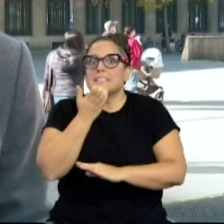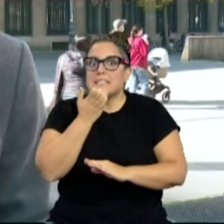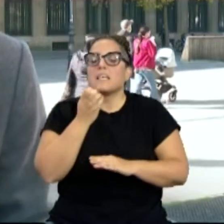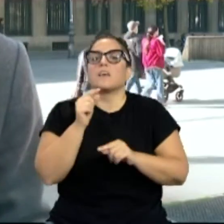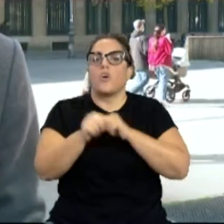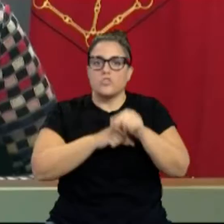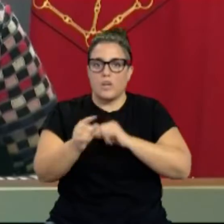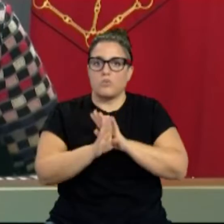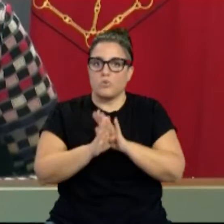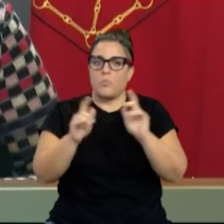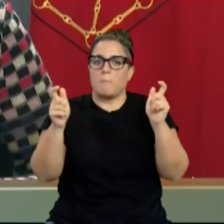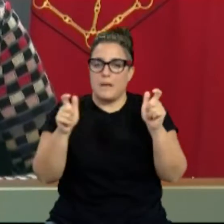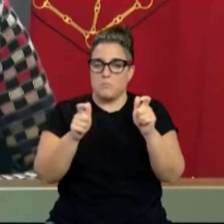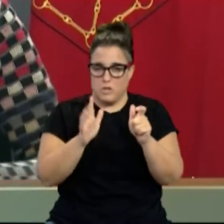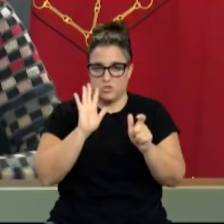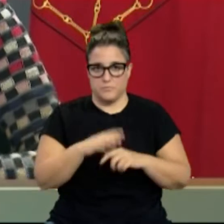siendo favorable.